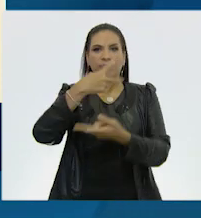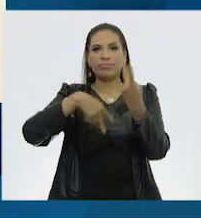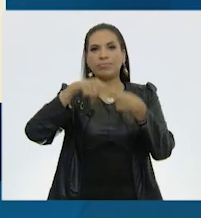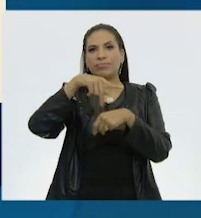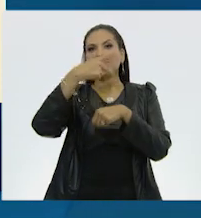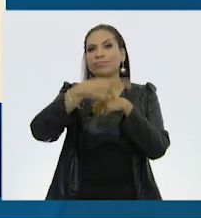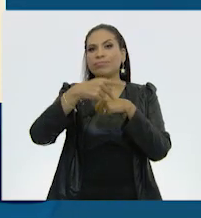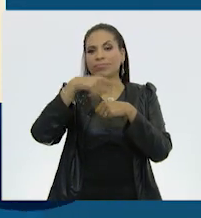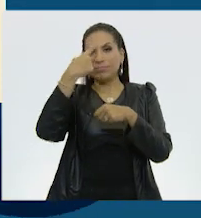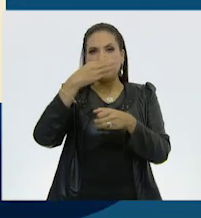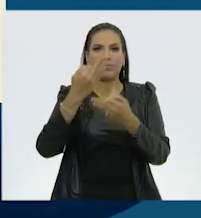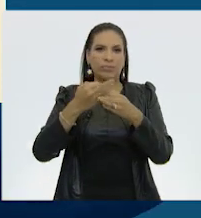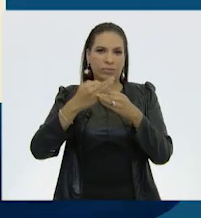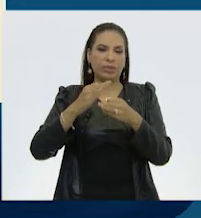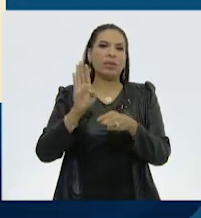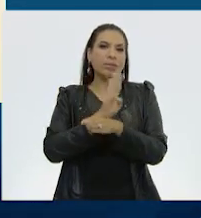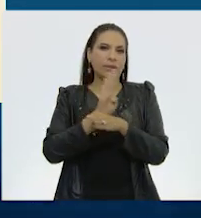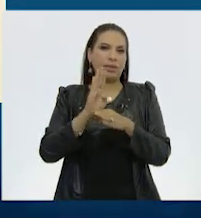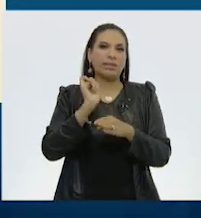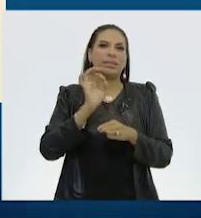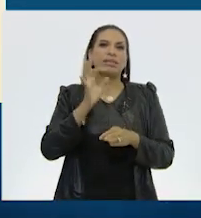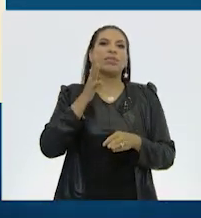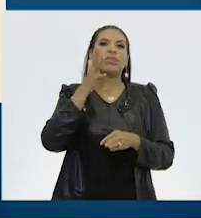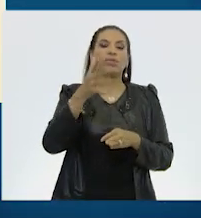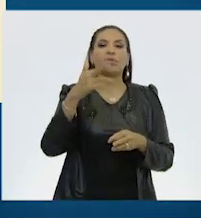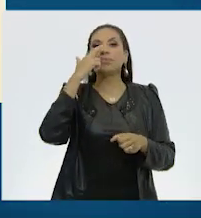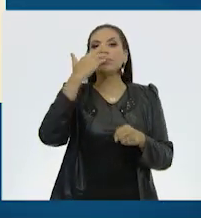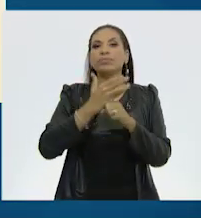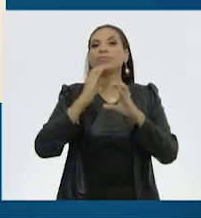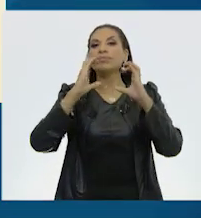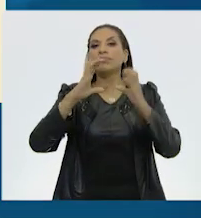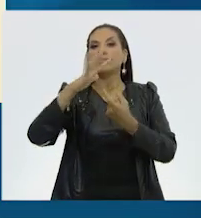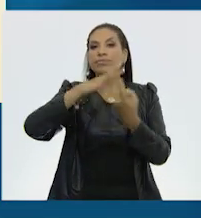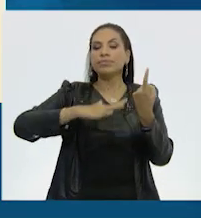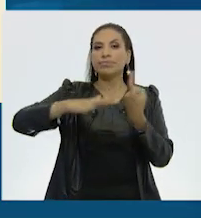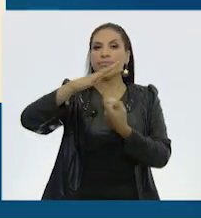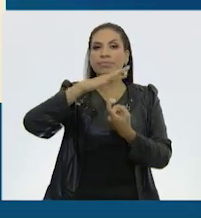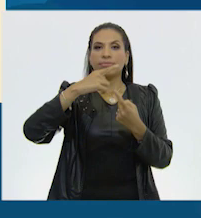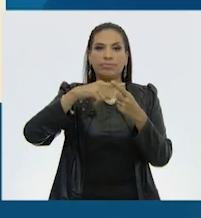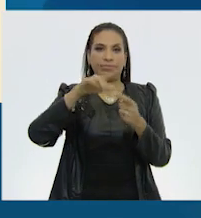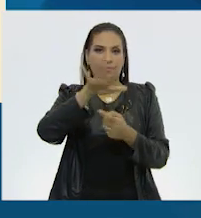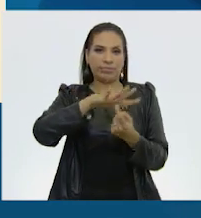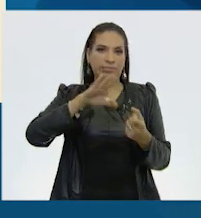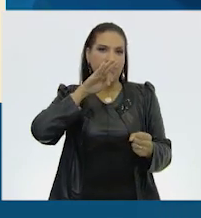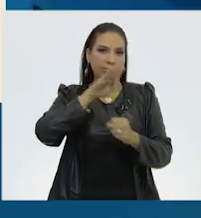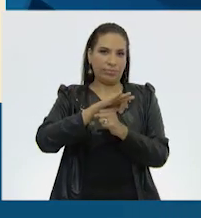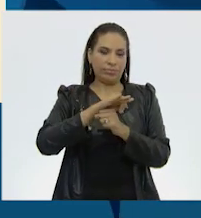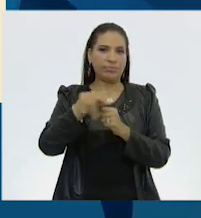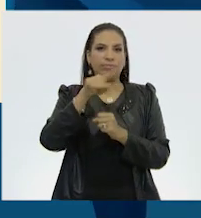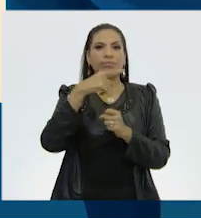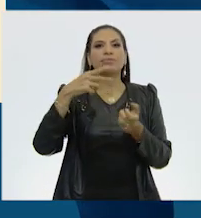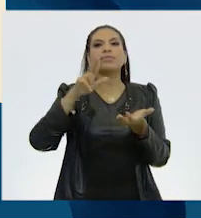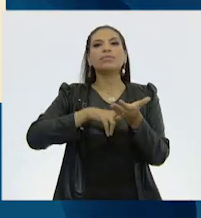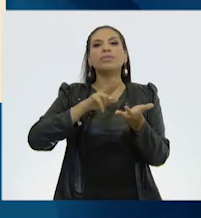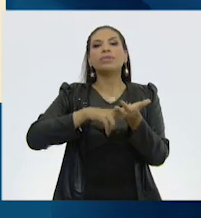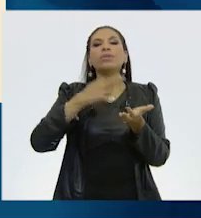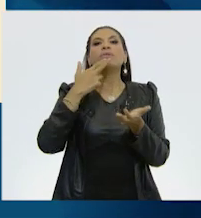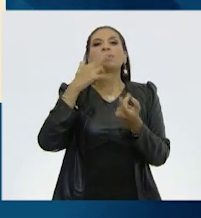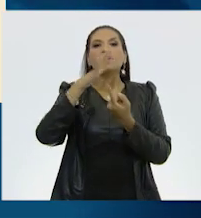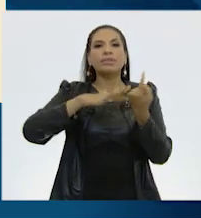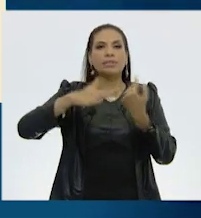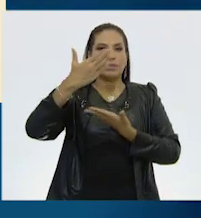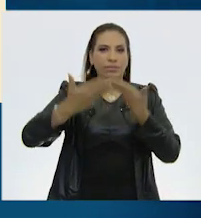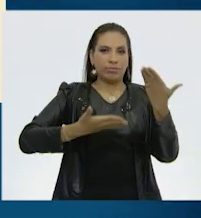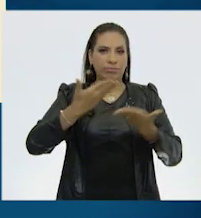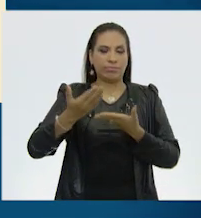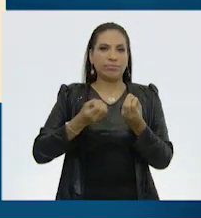peligro nuestro bienestar actual y futuro. Los responsables de cuidar el medio ambiente, las áreas naturales protegidas y los valiosos servicios ambientales que